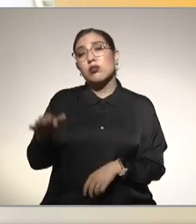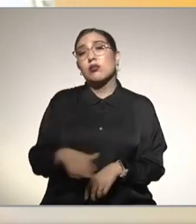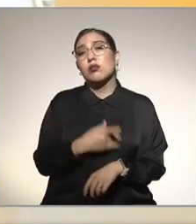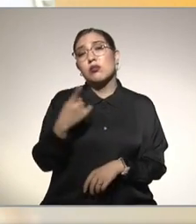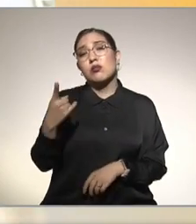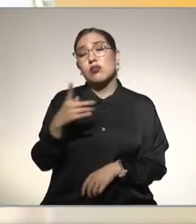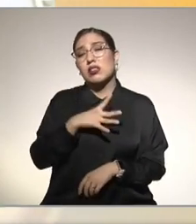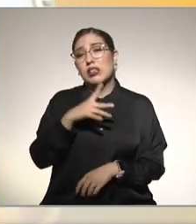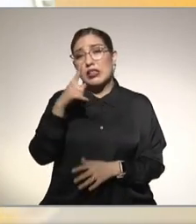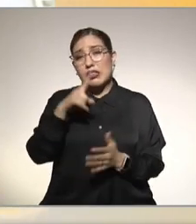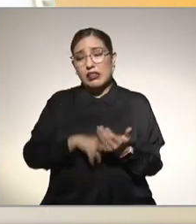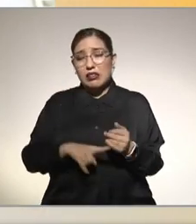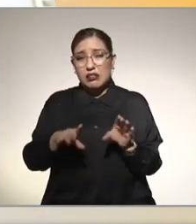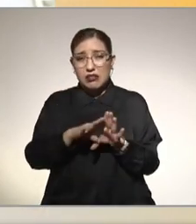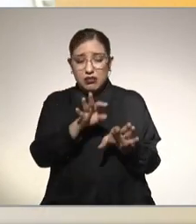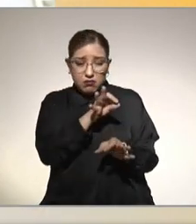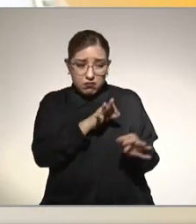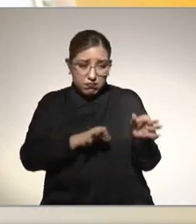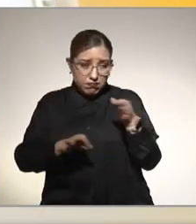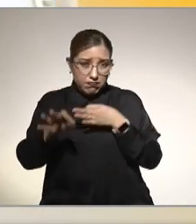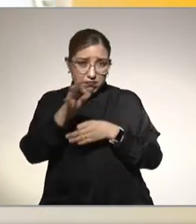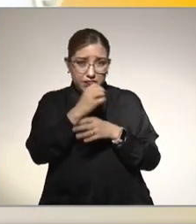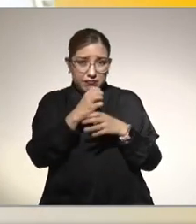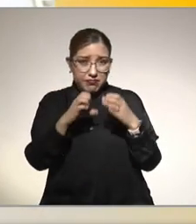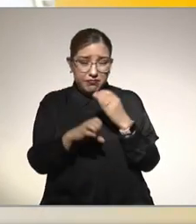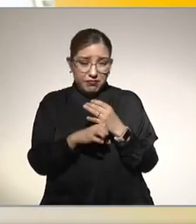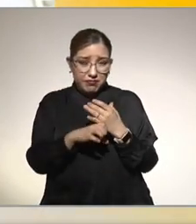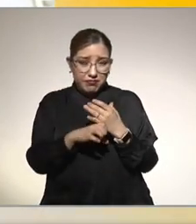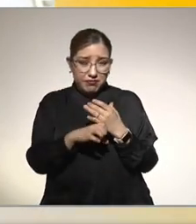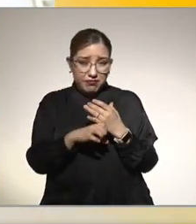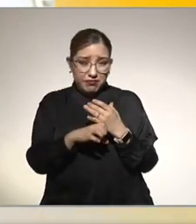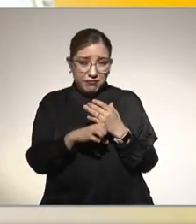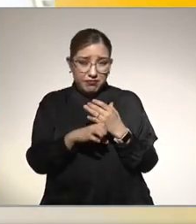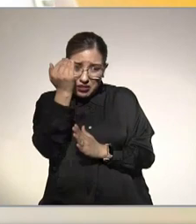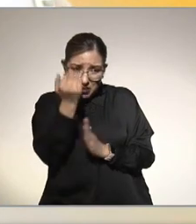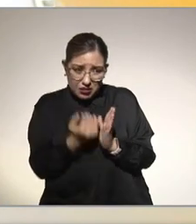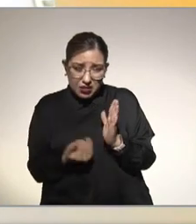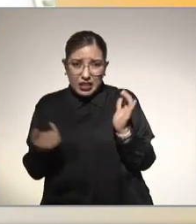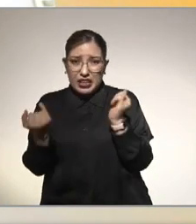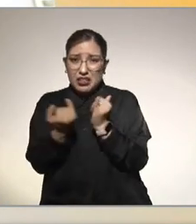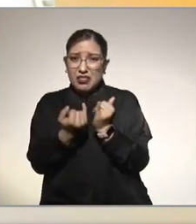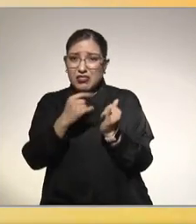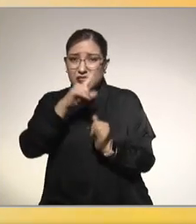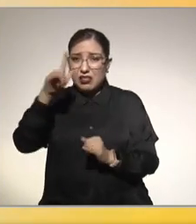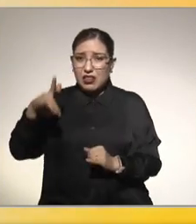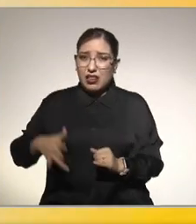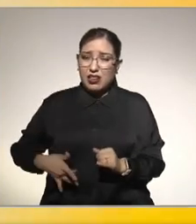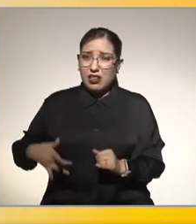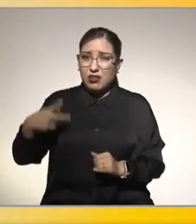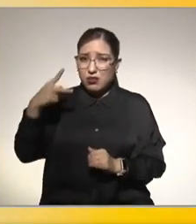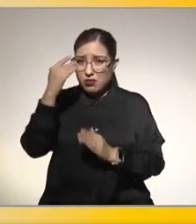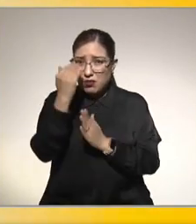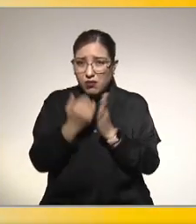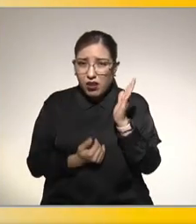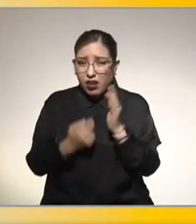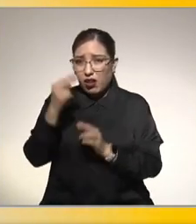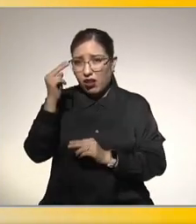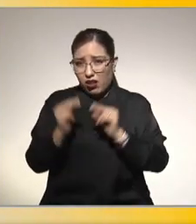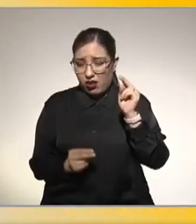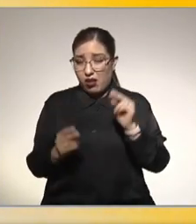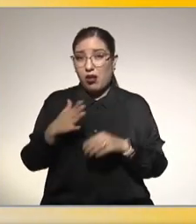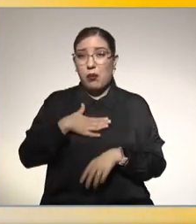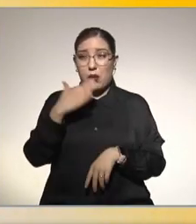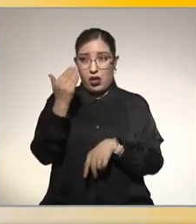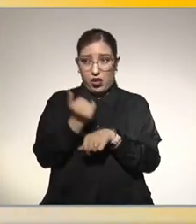su conteo eran muy bajas así como el nivel de bilirrobina que me genera el hígado mi abuelo